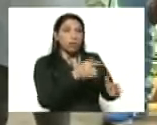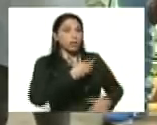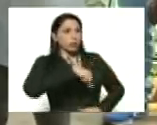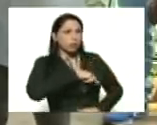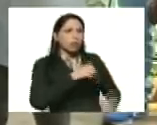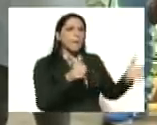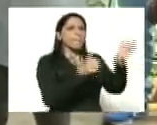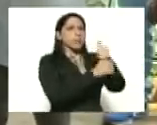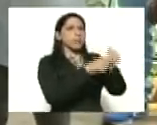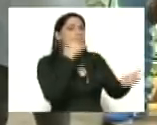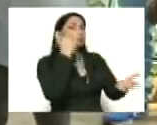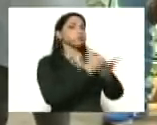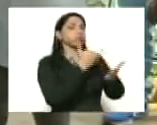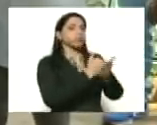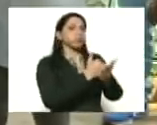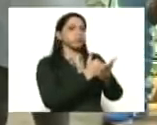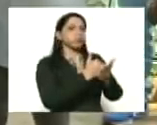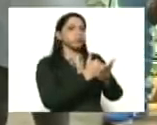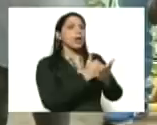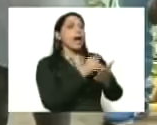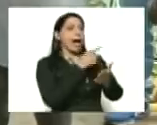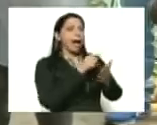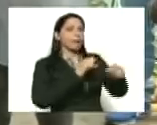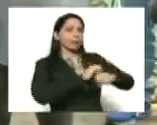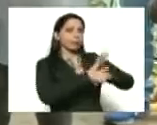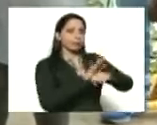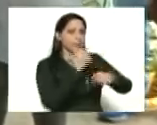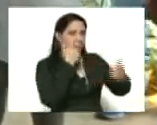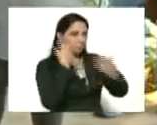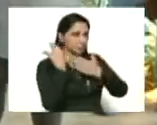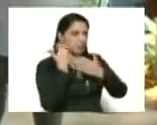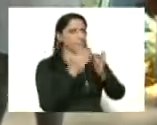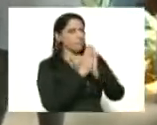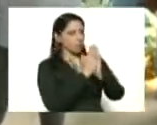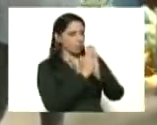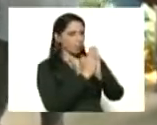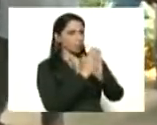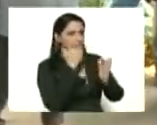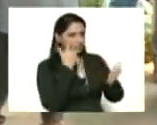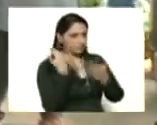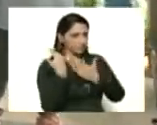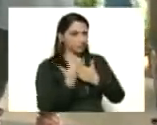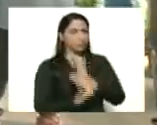detectar los anticuerpos para COVID-19. Doctora Angélica, le damos el paso.